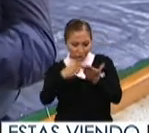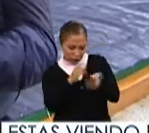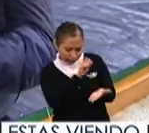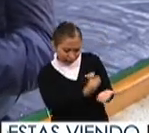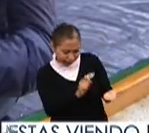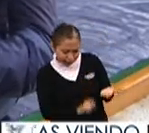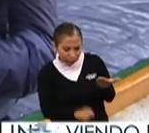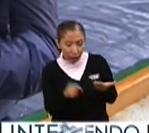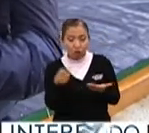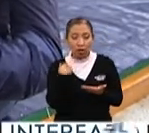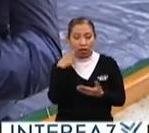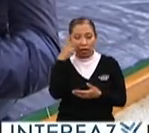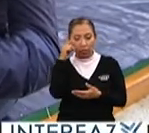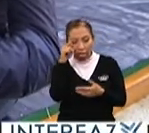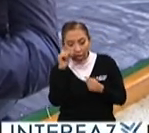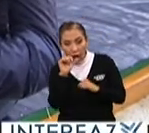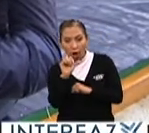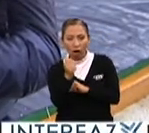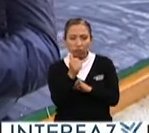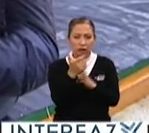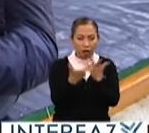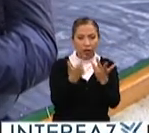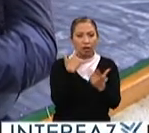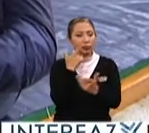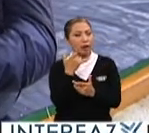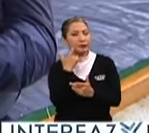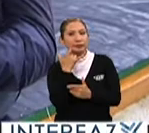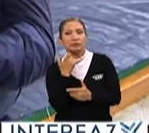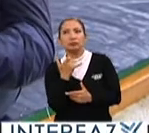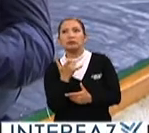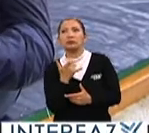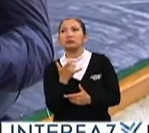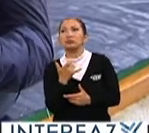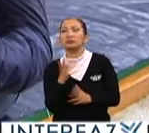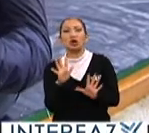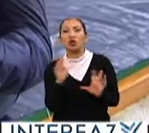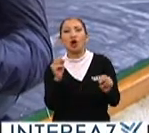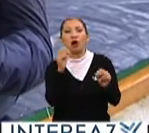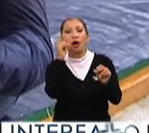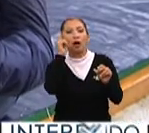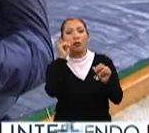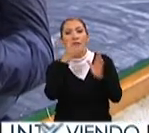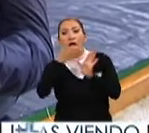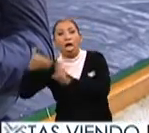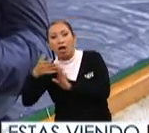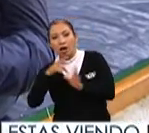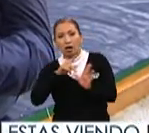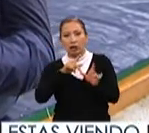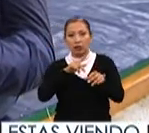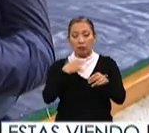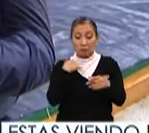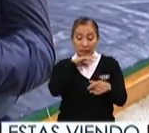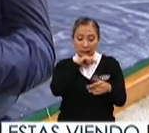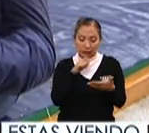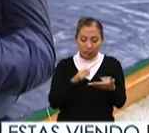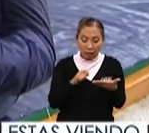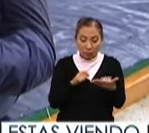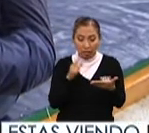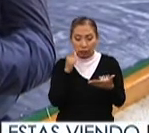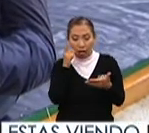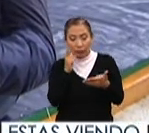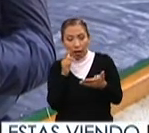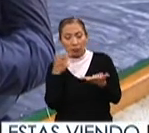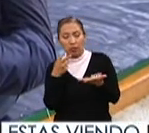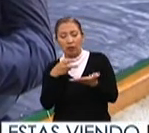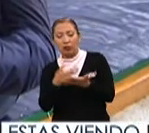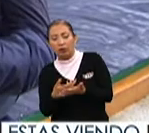proyectos me vengo durmiendo como a las 11 trato de que no de no desvelarme en la medida en que si no me desvelo